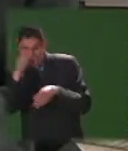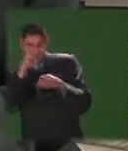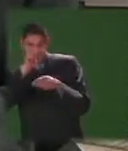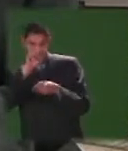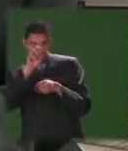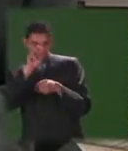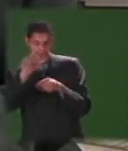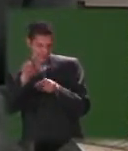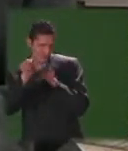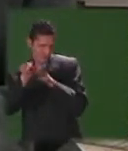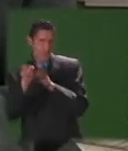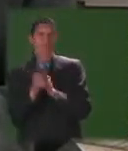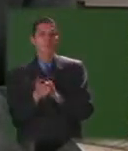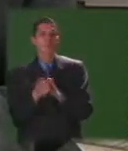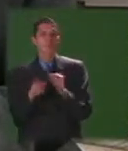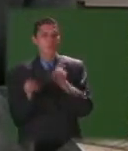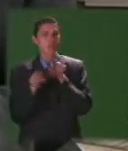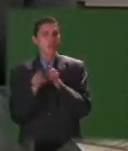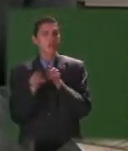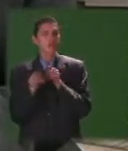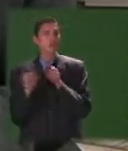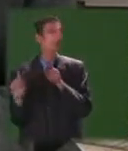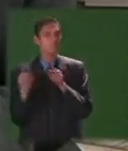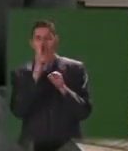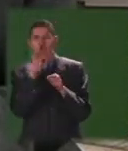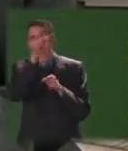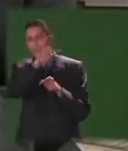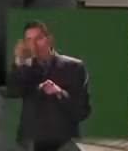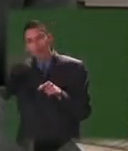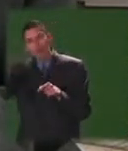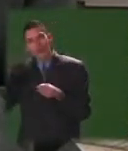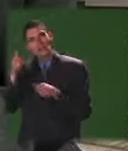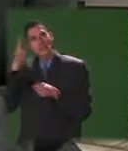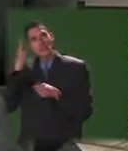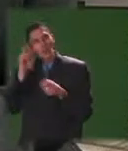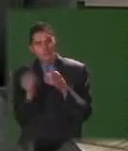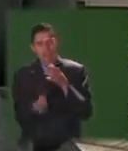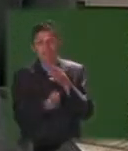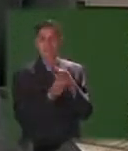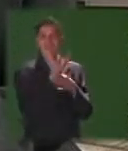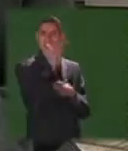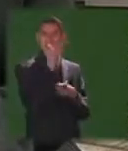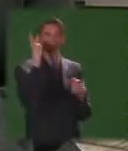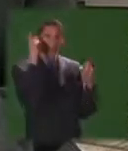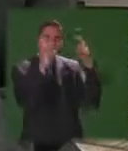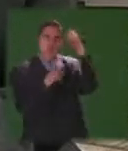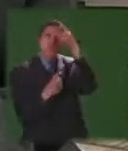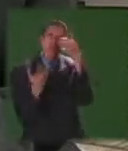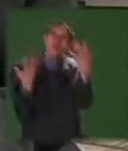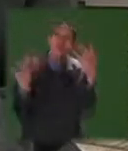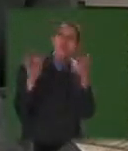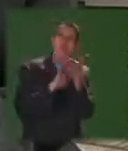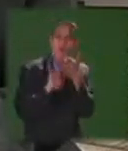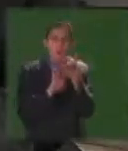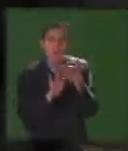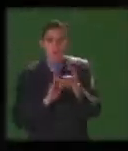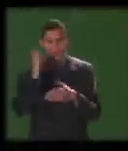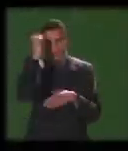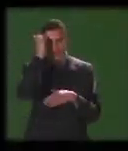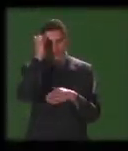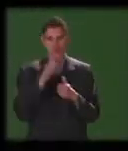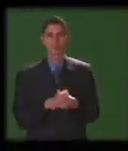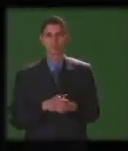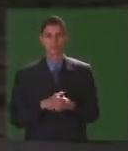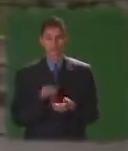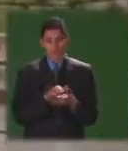normalistas van a ser digamos los que van a empezar a modernizar las reflexiones en el orden de la pedagogía